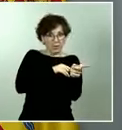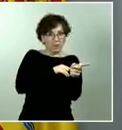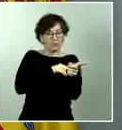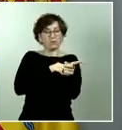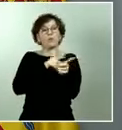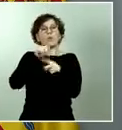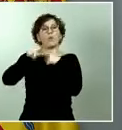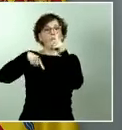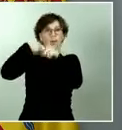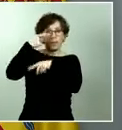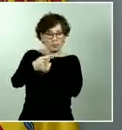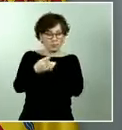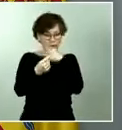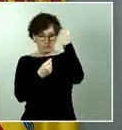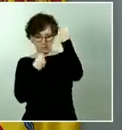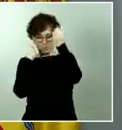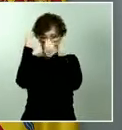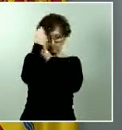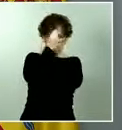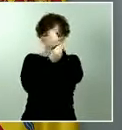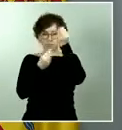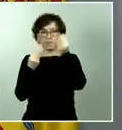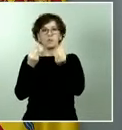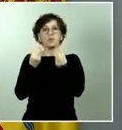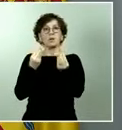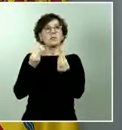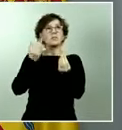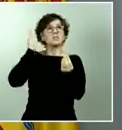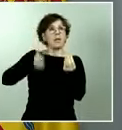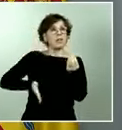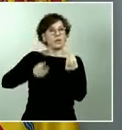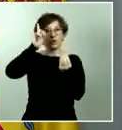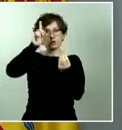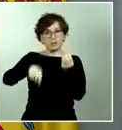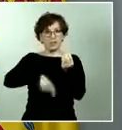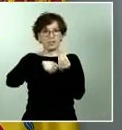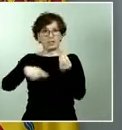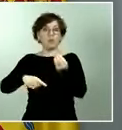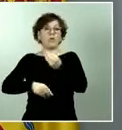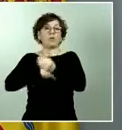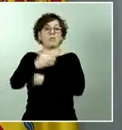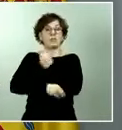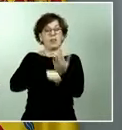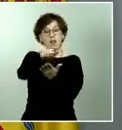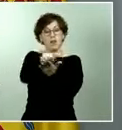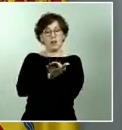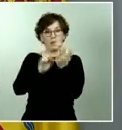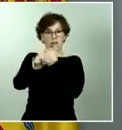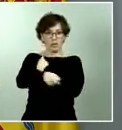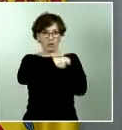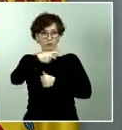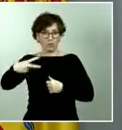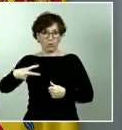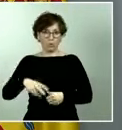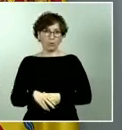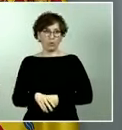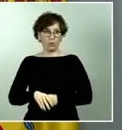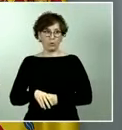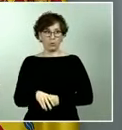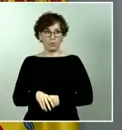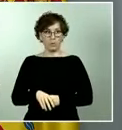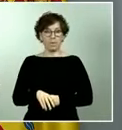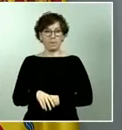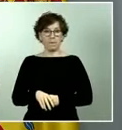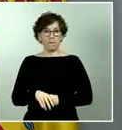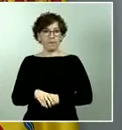la propuesta de sanción y se resuelve en esos términos. Quiero decir, con todas las garantías propias de un Estado de